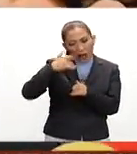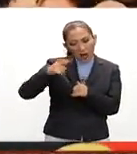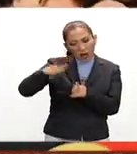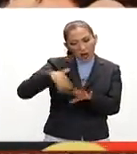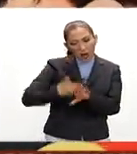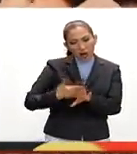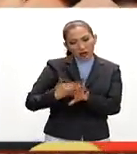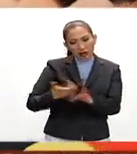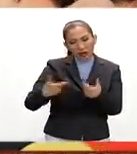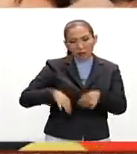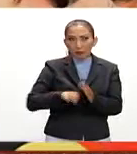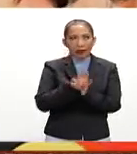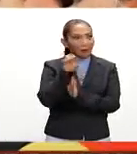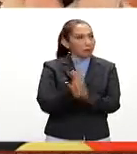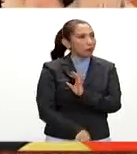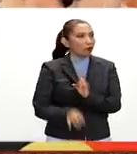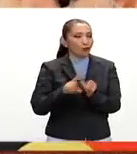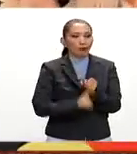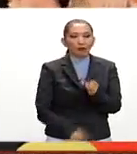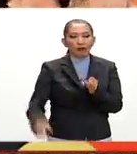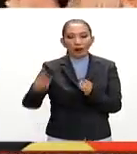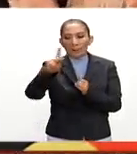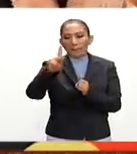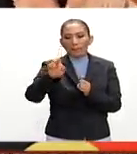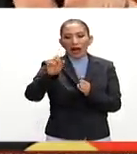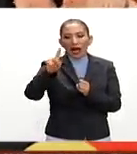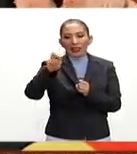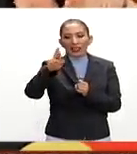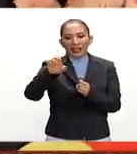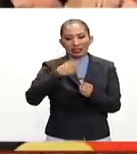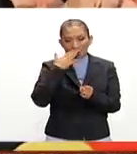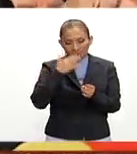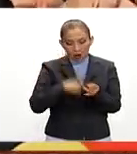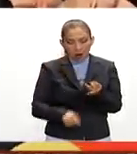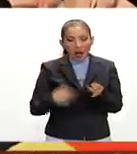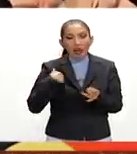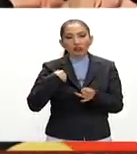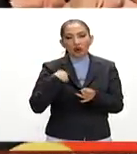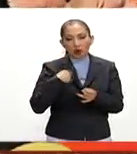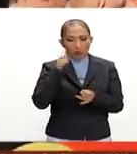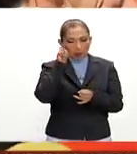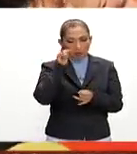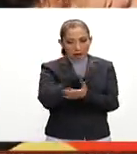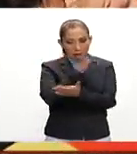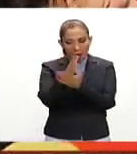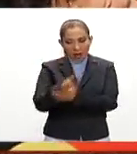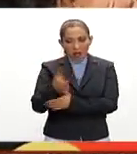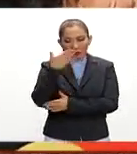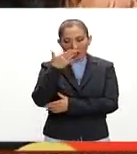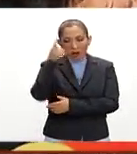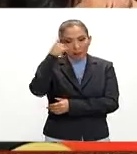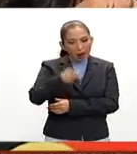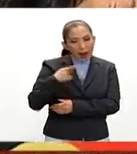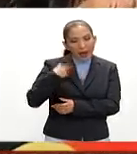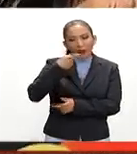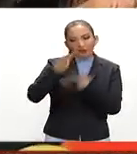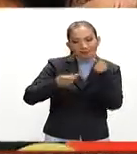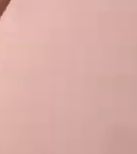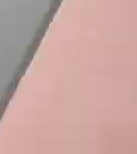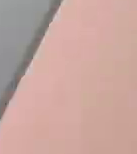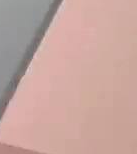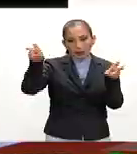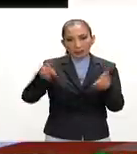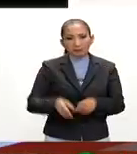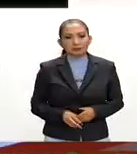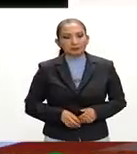ciudadanía, como es el caso de Guillermo Padrés en Sonora. Estaré yo en Sonora el día de mañana precisamente para hacer algunos comentarios al respecto.